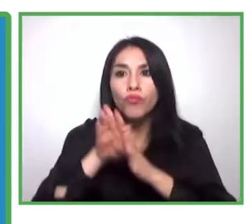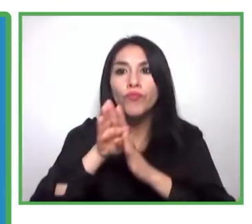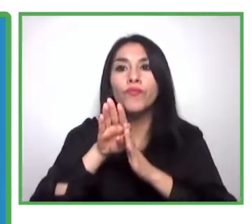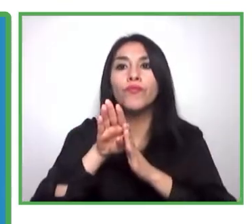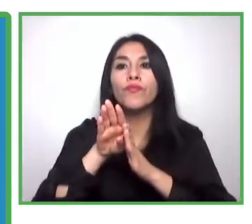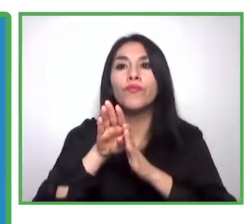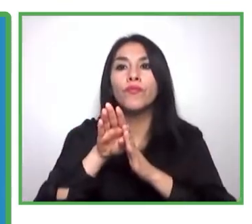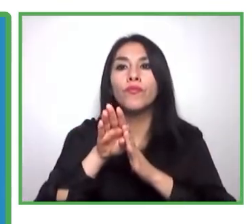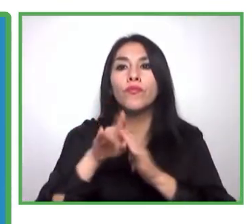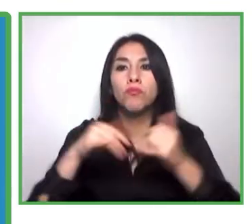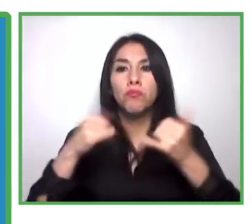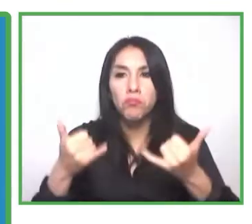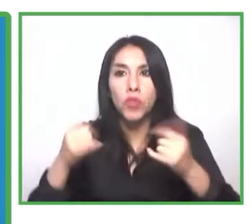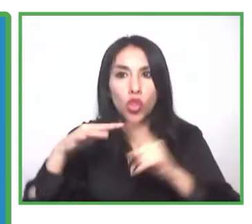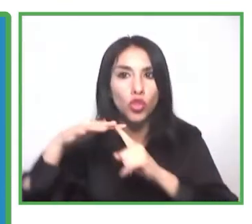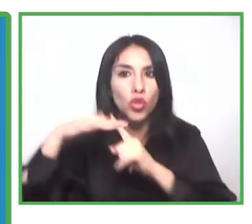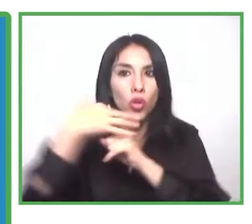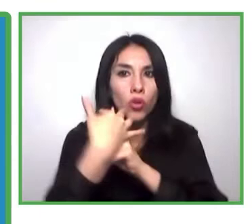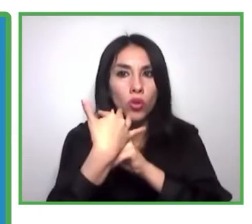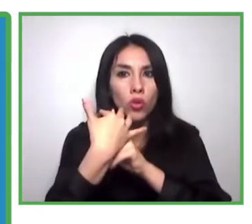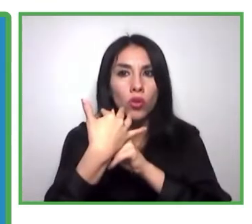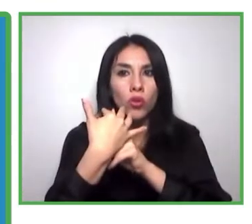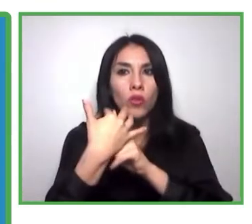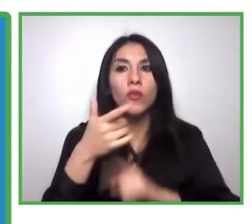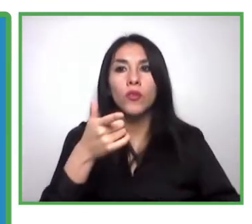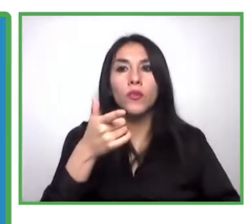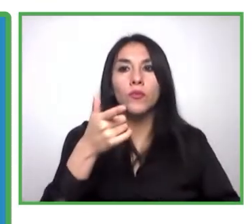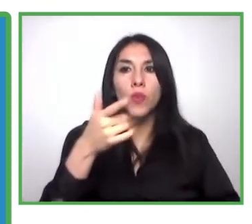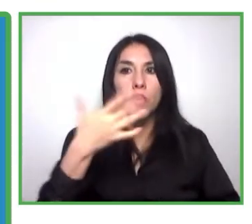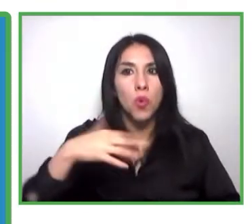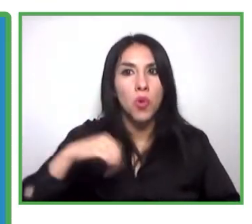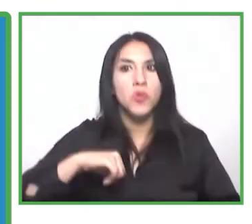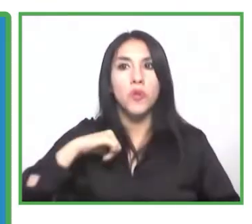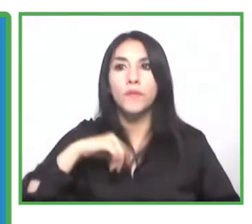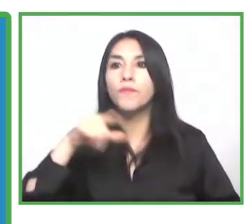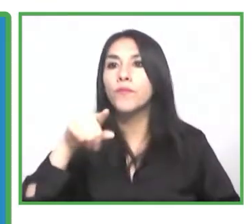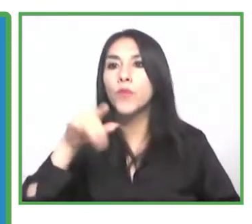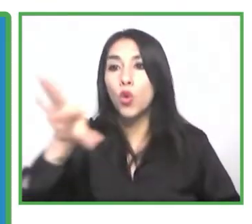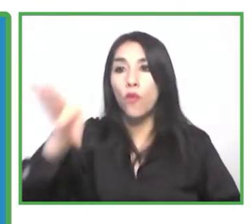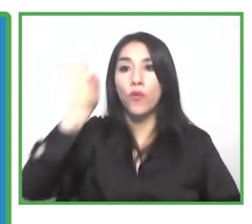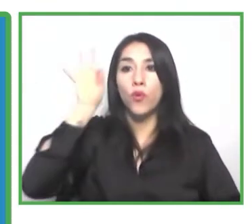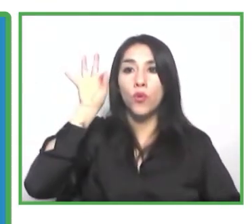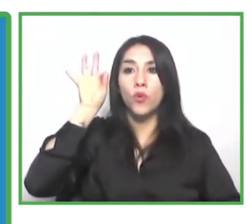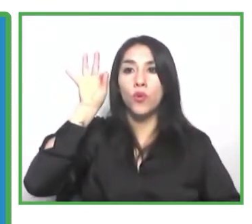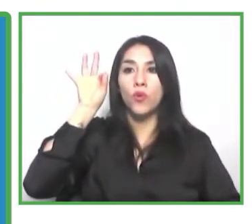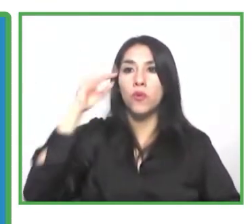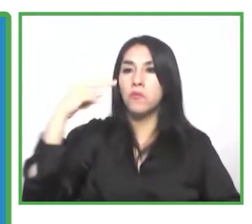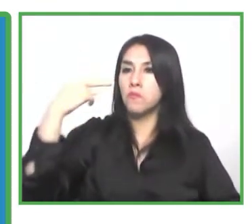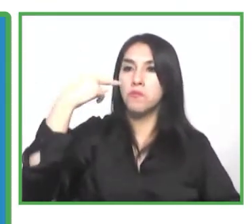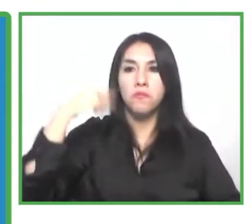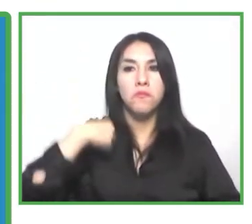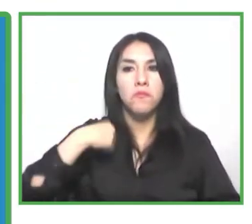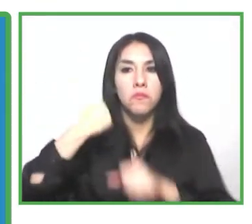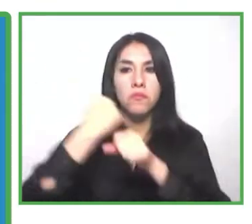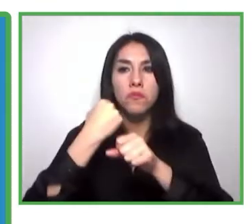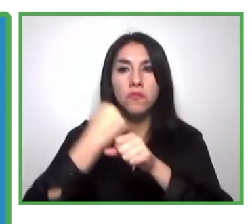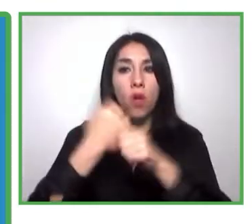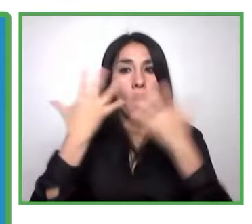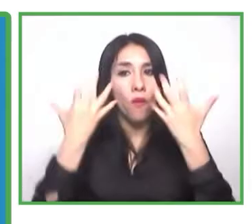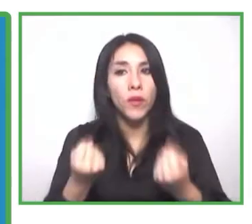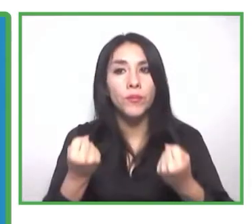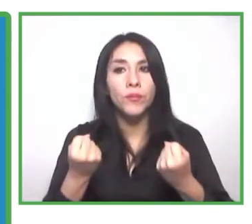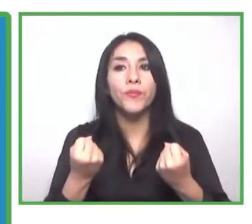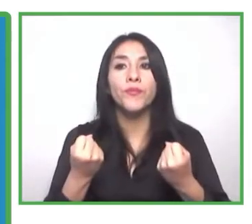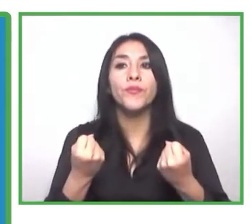de dignidad en las personas que consiguen trabajo. Aquí además hay una gran oportunidad en diversidad e inclusión, fomenta un trabajo más